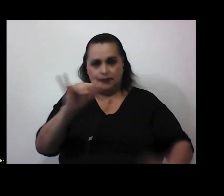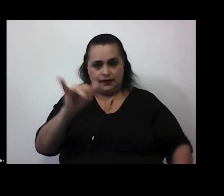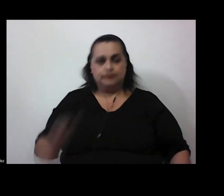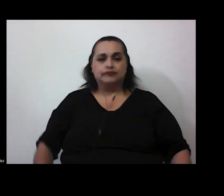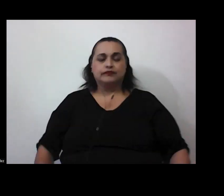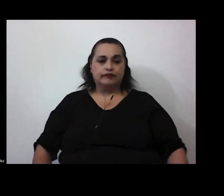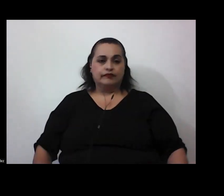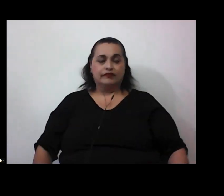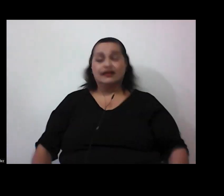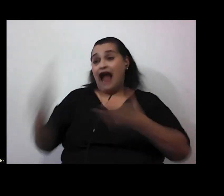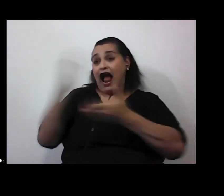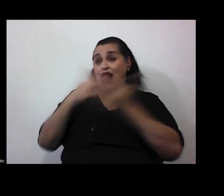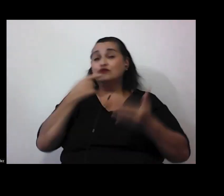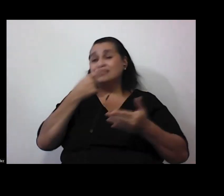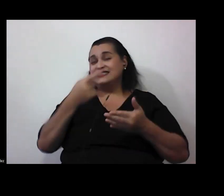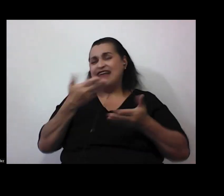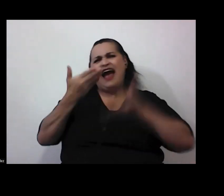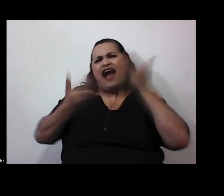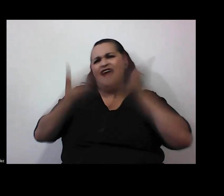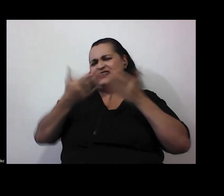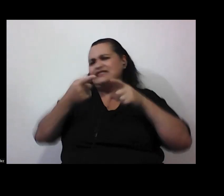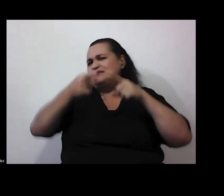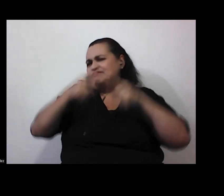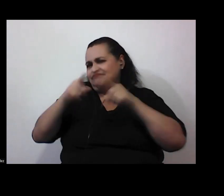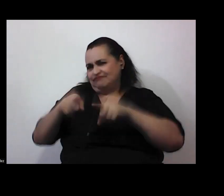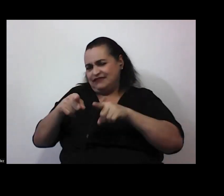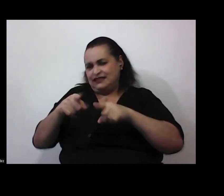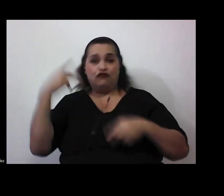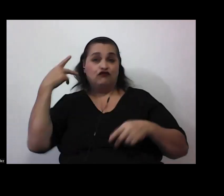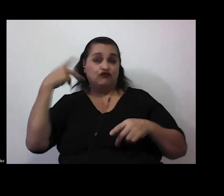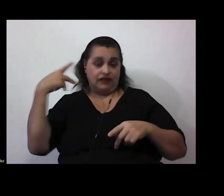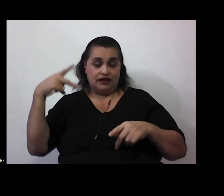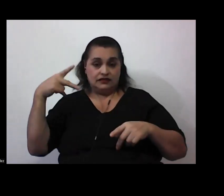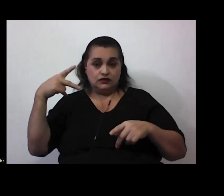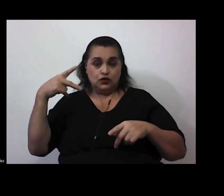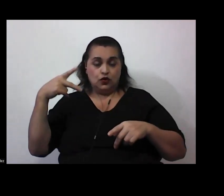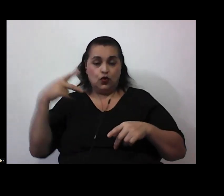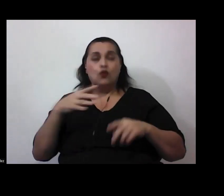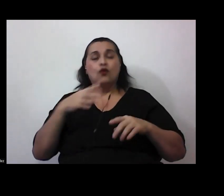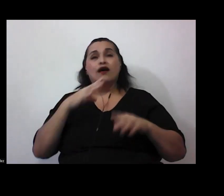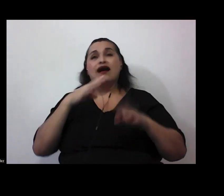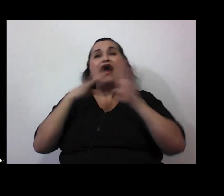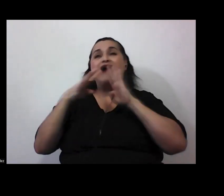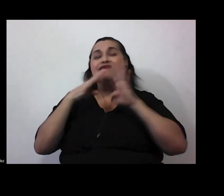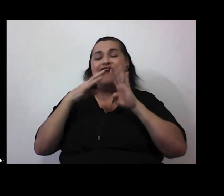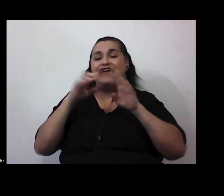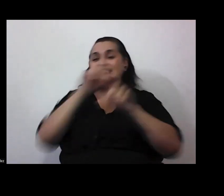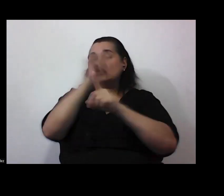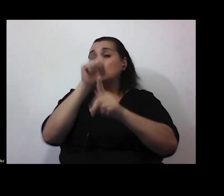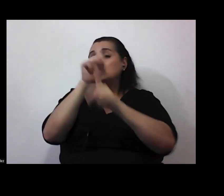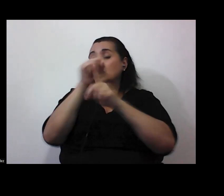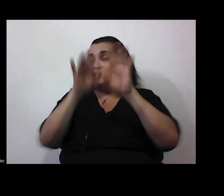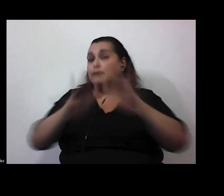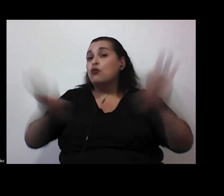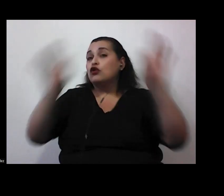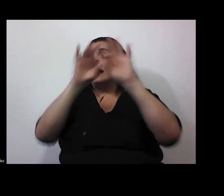algunos nos dicen a veces es muy usual o es un riesgo abordar por ejemplo casos relevantes en el aula y que